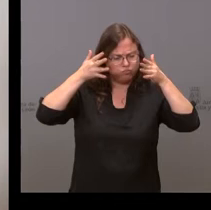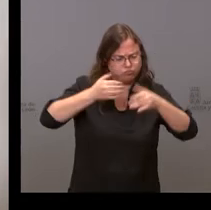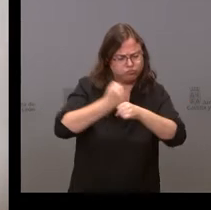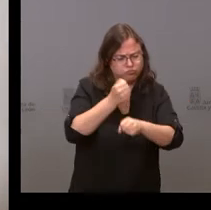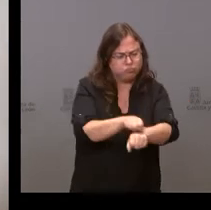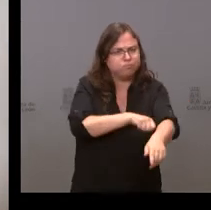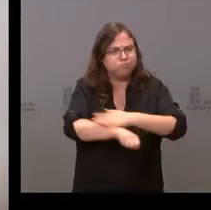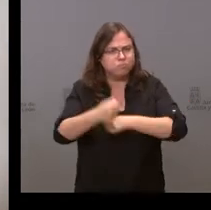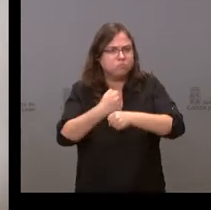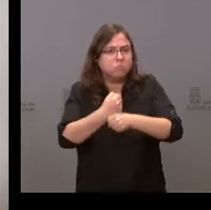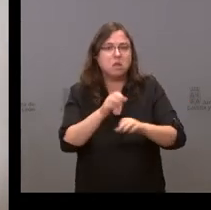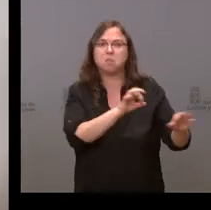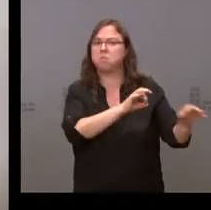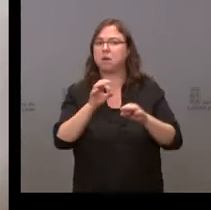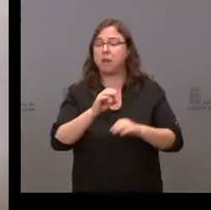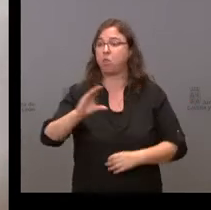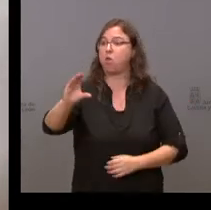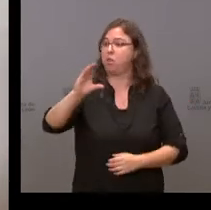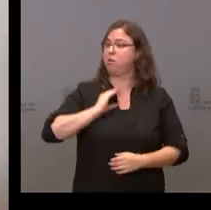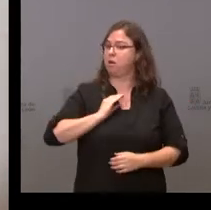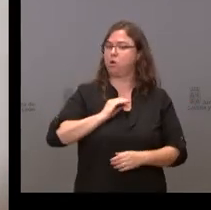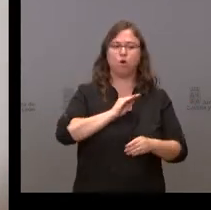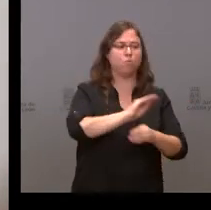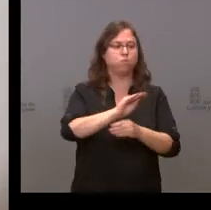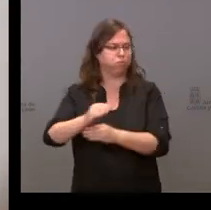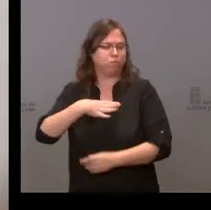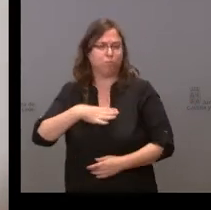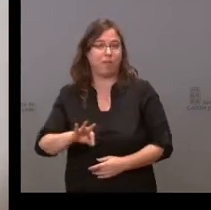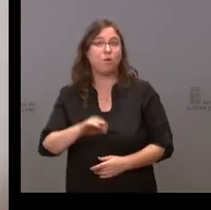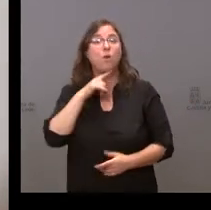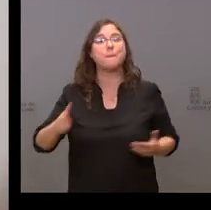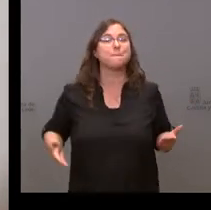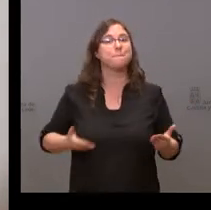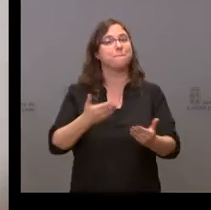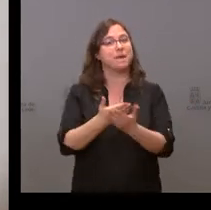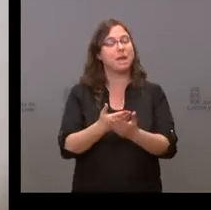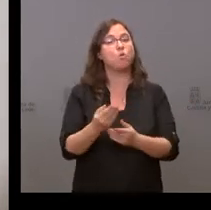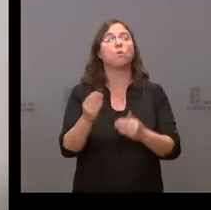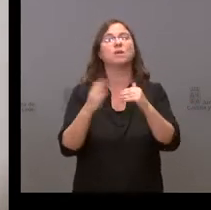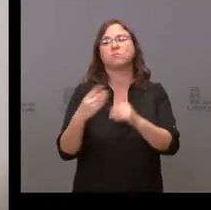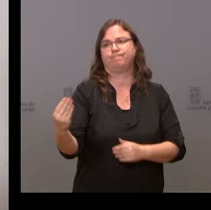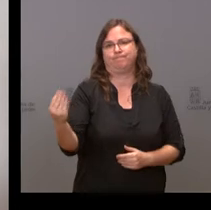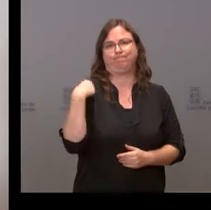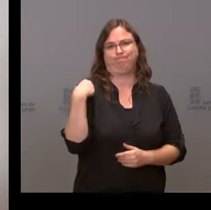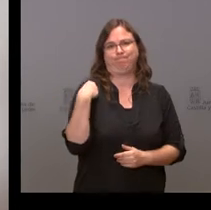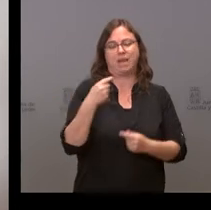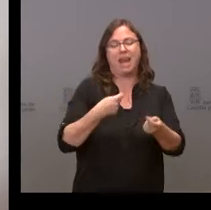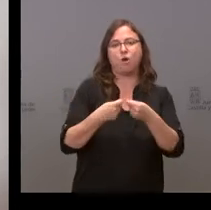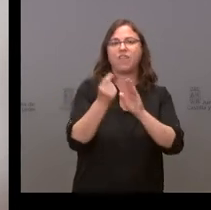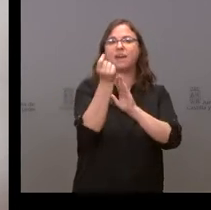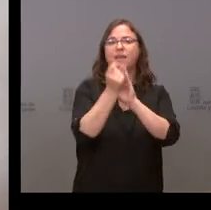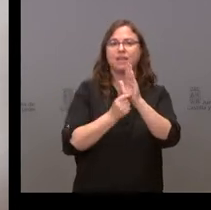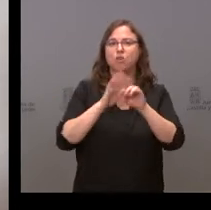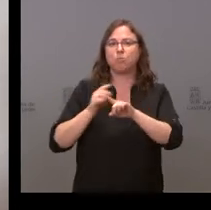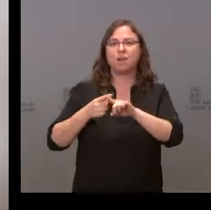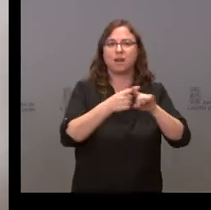preparados para responder a todo el dinero que llegue, pero lo que pedimos es que se cuente con nosotros para los criterios de reparto y también